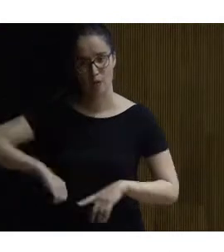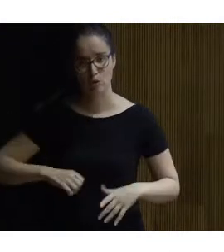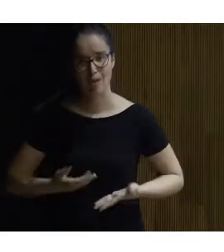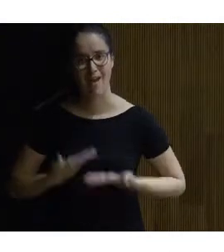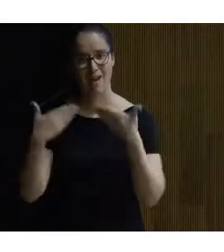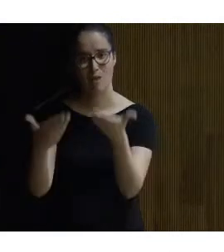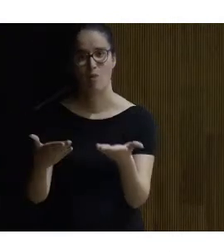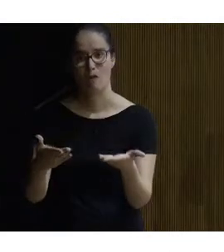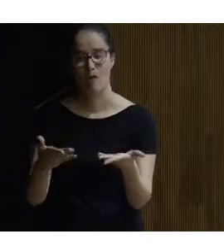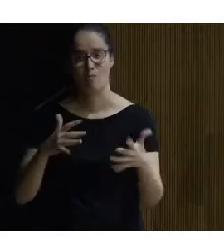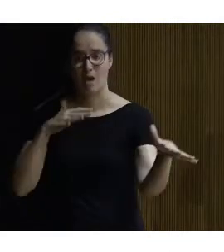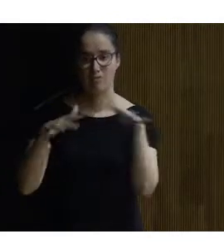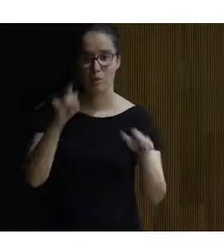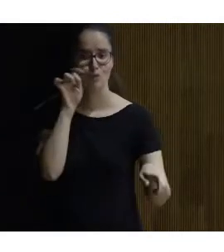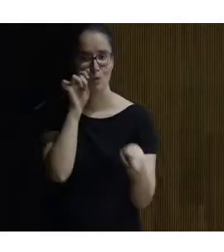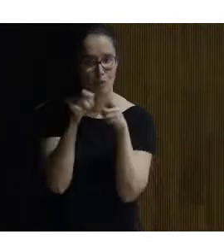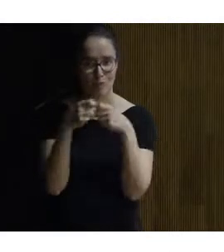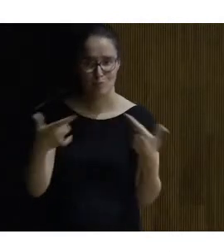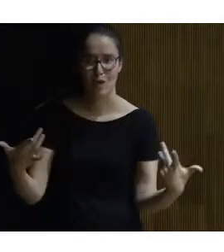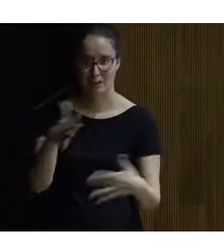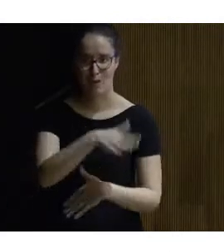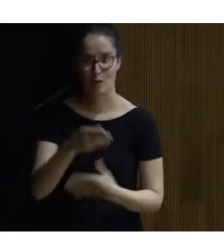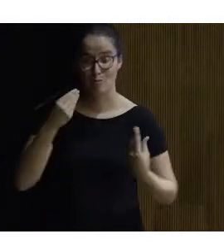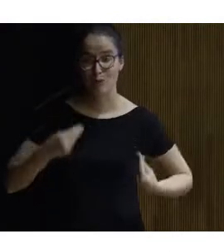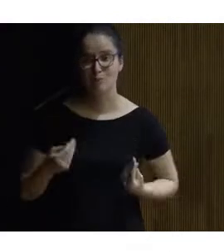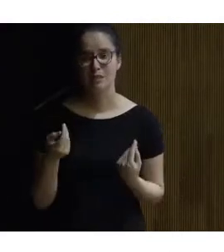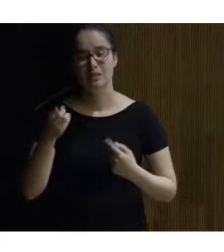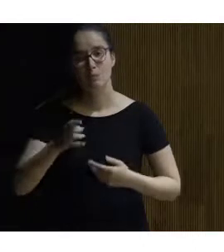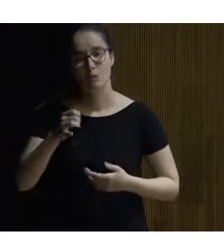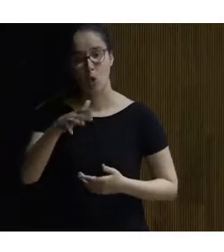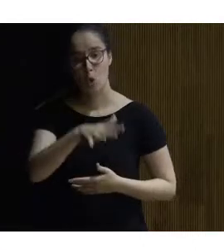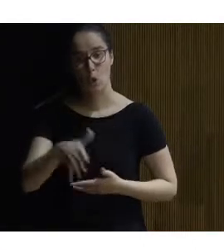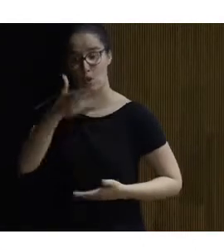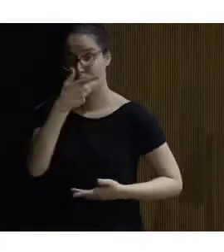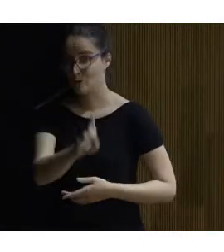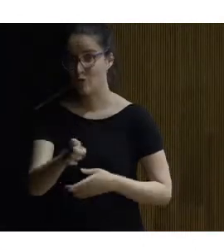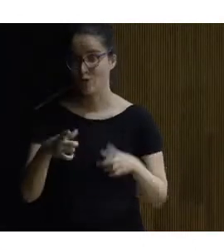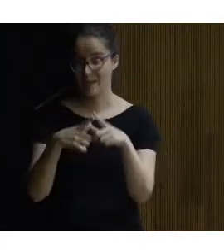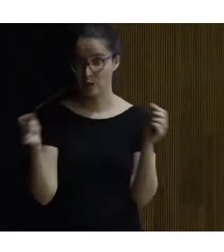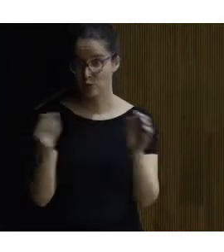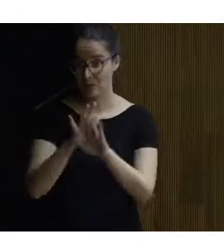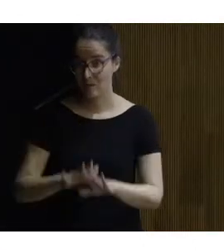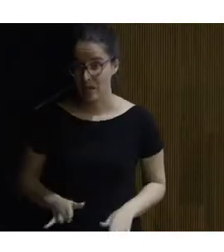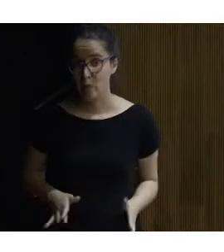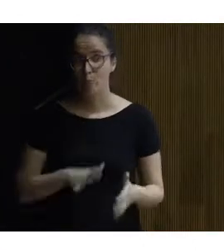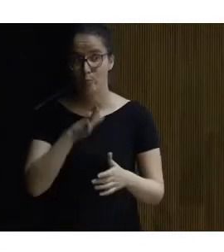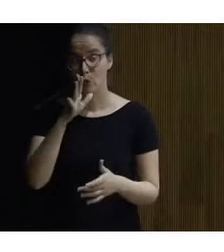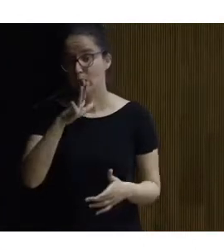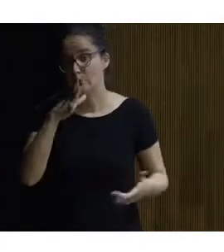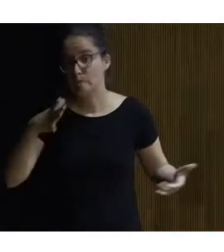contribuyendo a dinamizar un poco el turismo en esa zona que es un poco también la gran desconocida en Asturias al final ¿no? porque